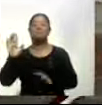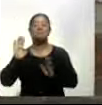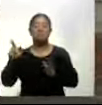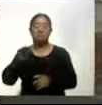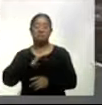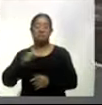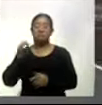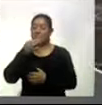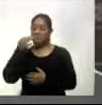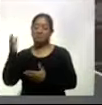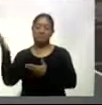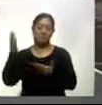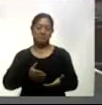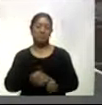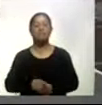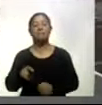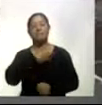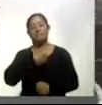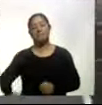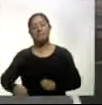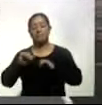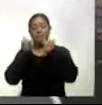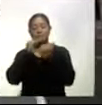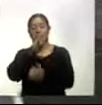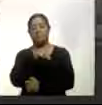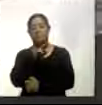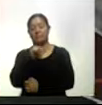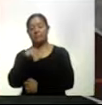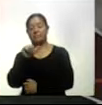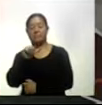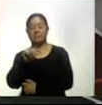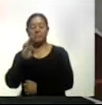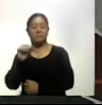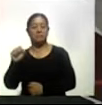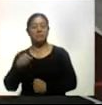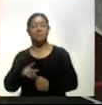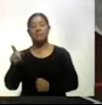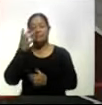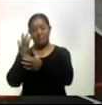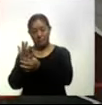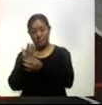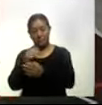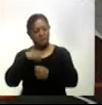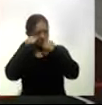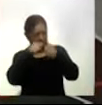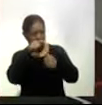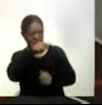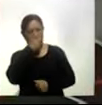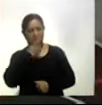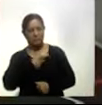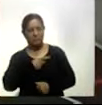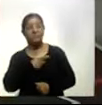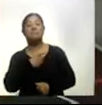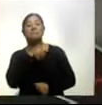duelas. El presidente de la asociación Juan Andrés Barrios Vicencio indicó que están atentos a las indicaciones de las